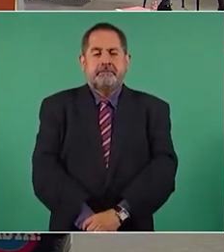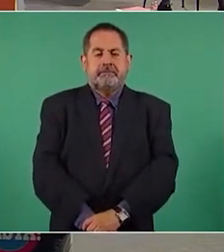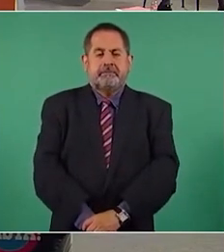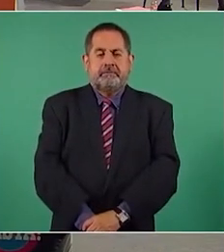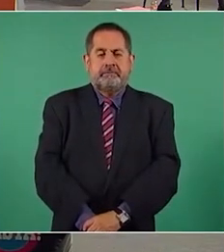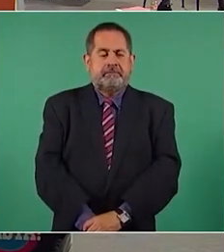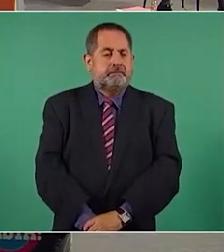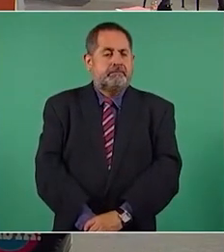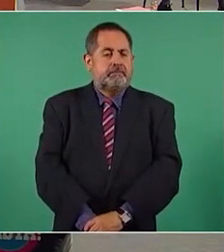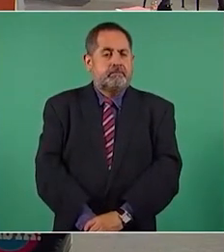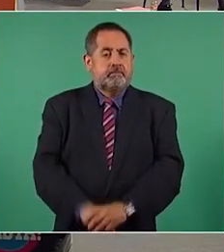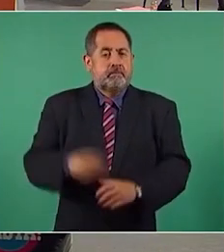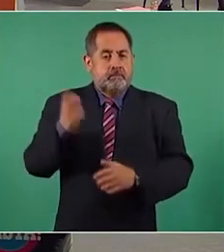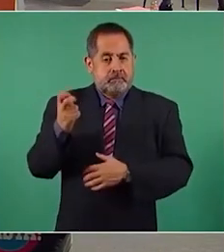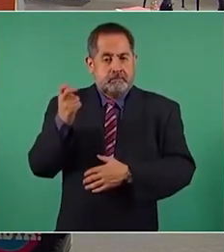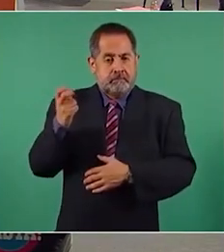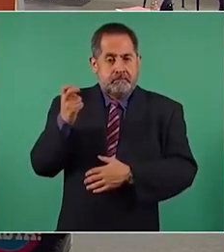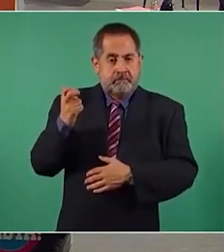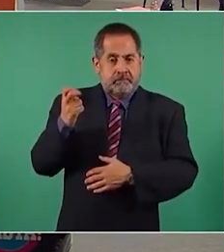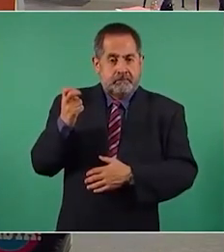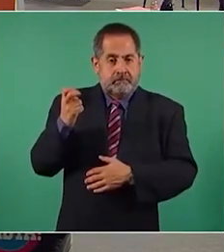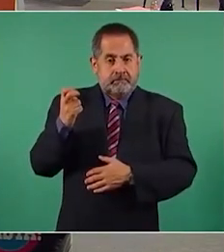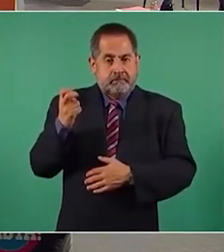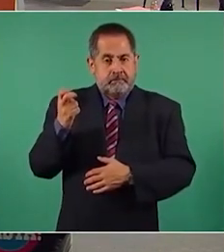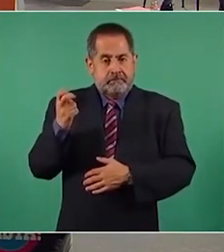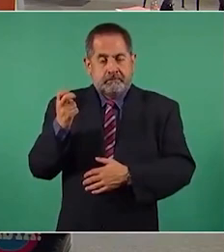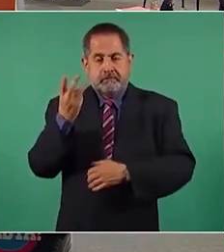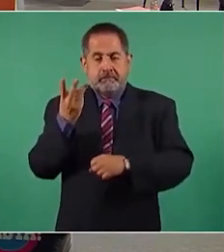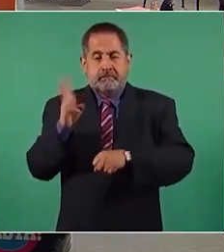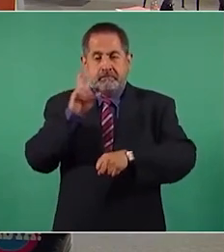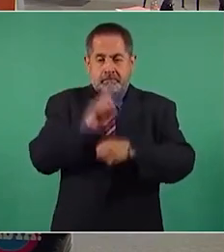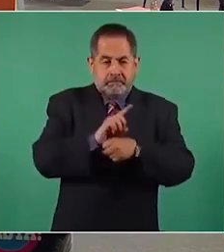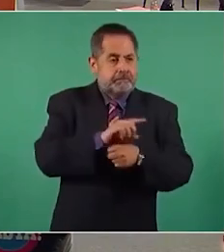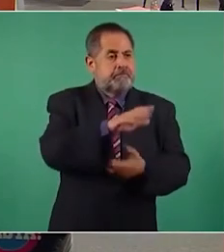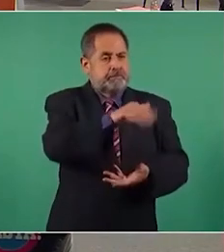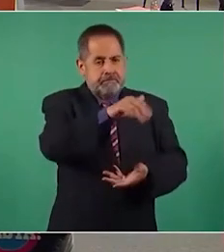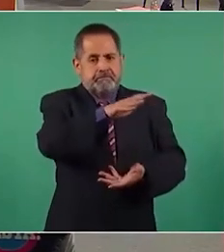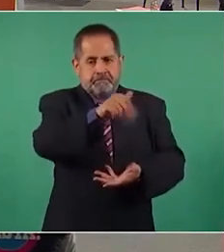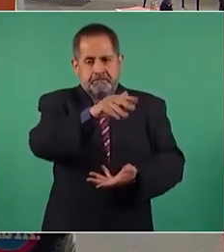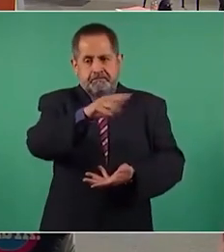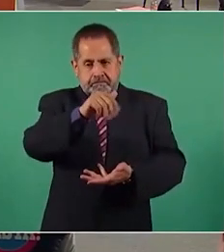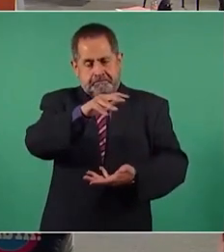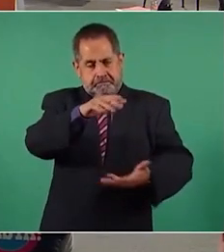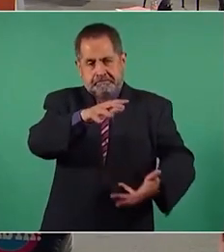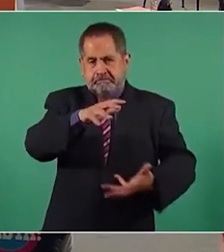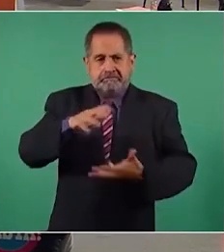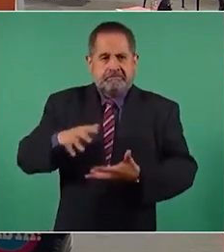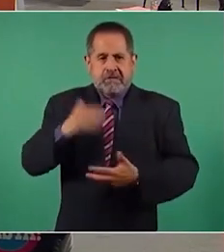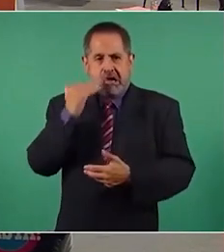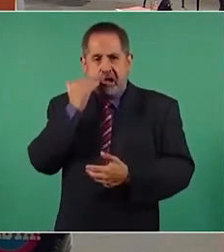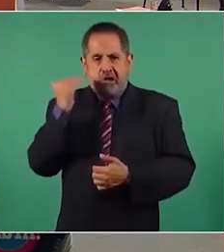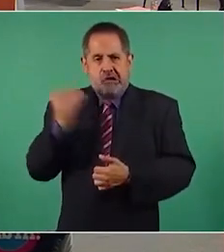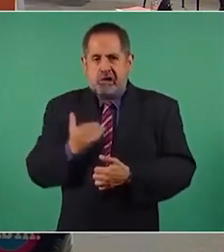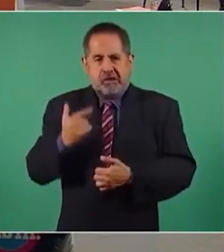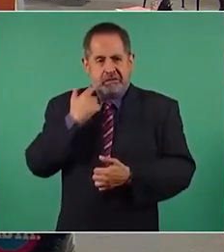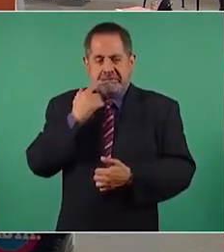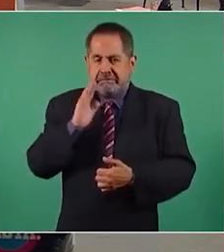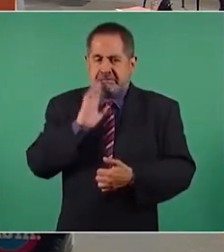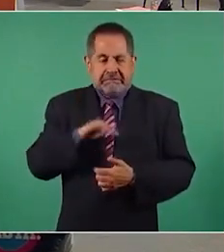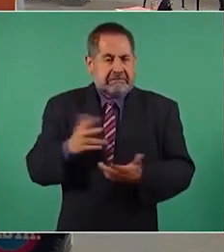Estos son los cilindros que recogimos en la fase, en los tres días de fase de prueba. En estas condiciones los recogimos.